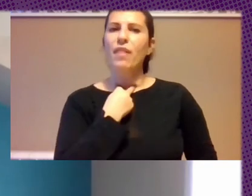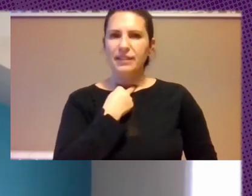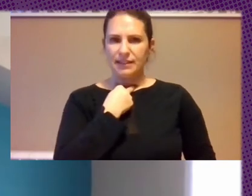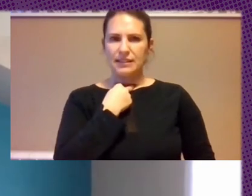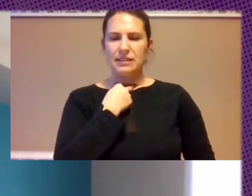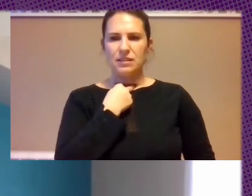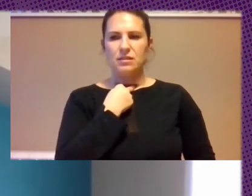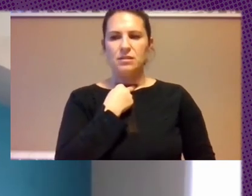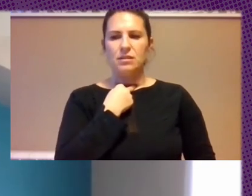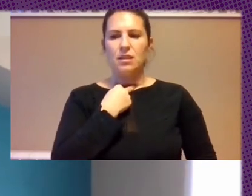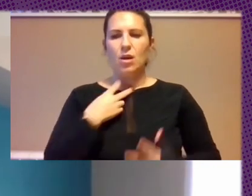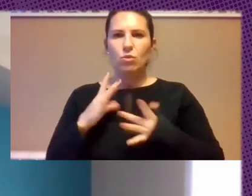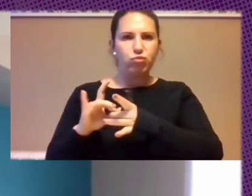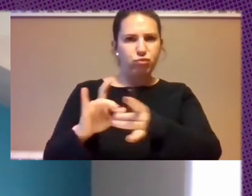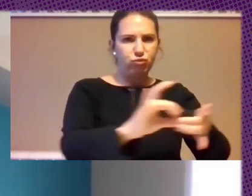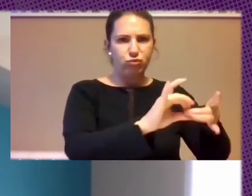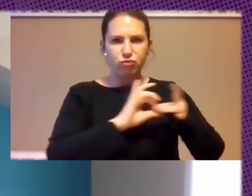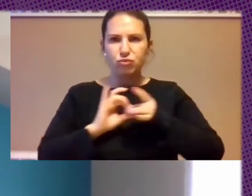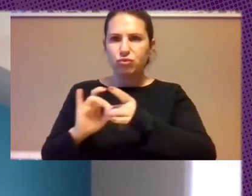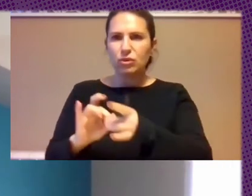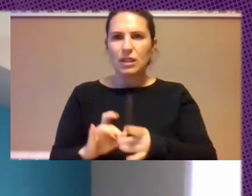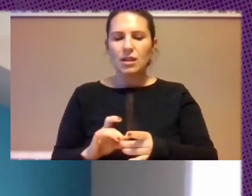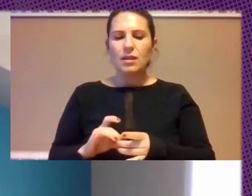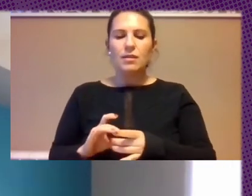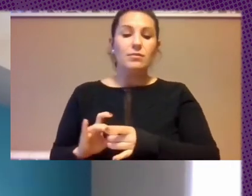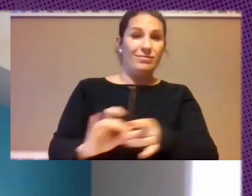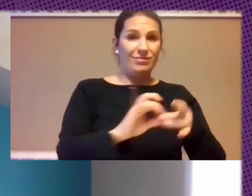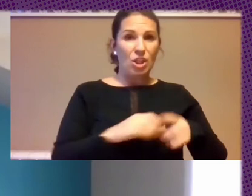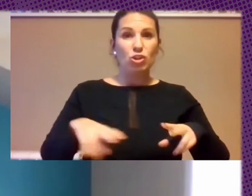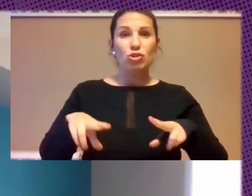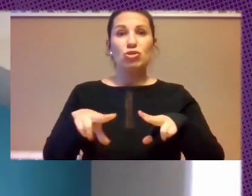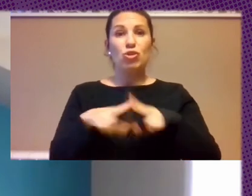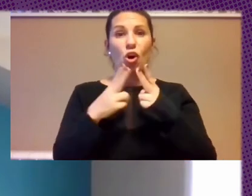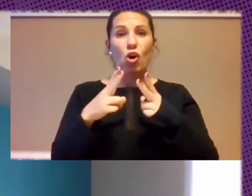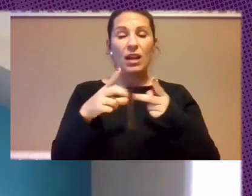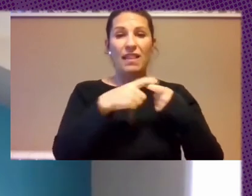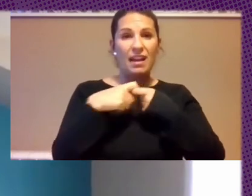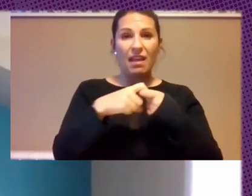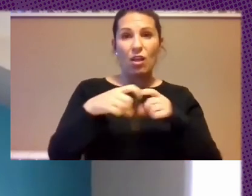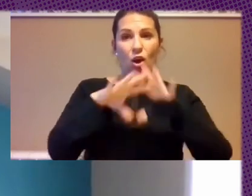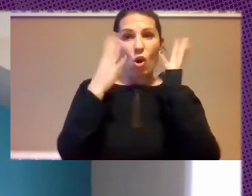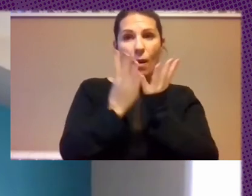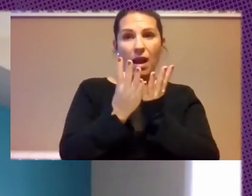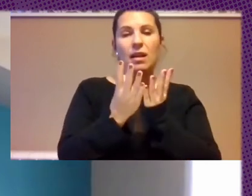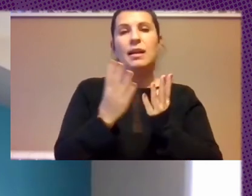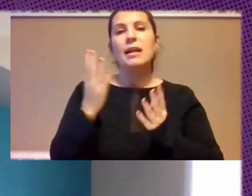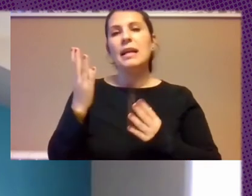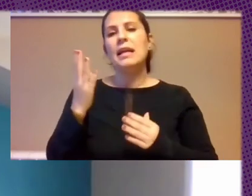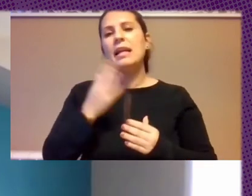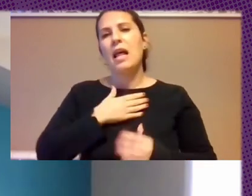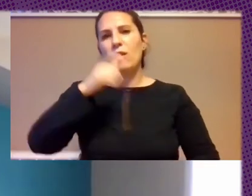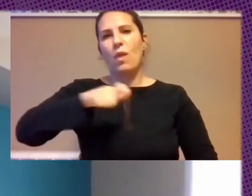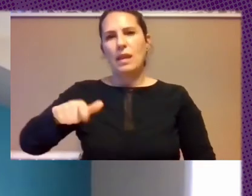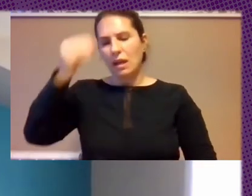Creo Que Ese Es El Objetivo Que Reconcilie La Solidar Global Con La Soberanía Y Creo Que Esas Dos Cosas Pueden